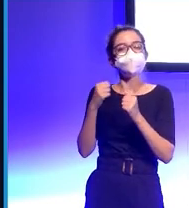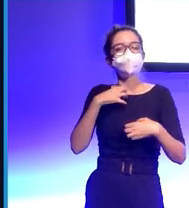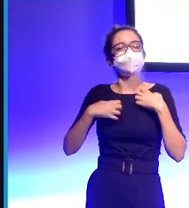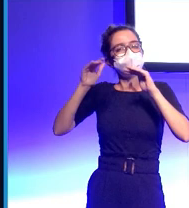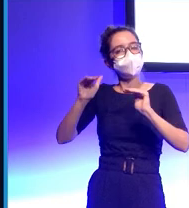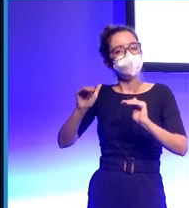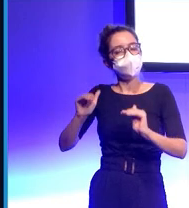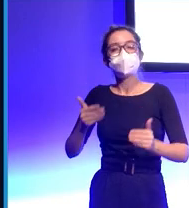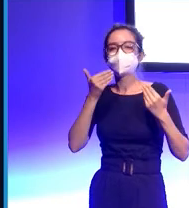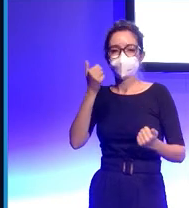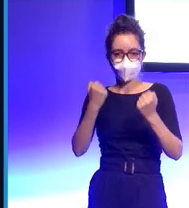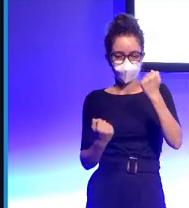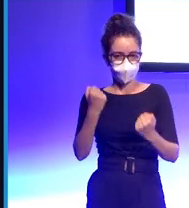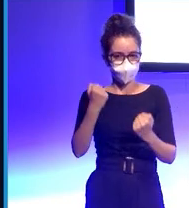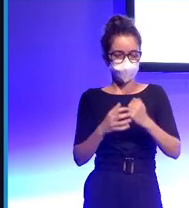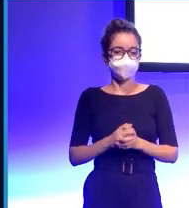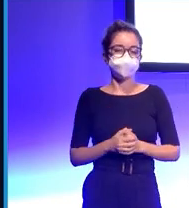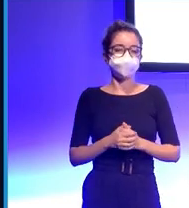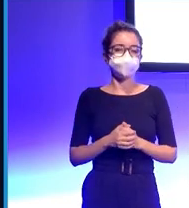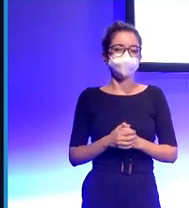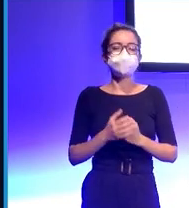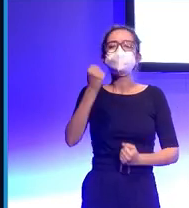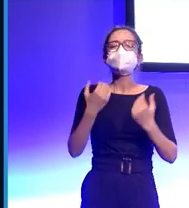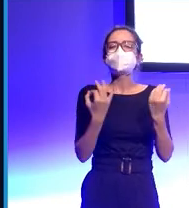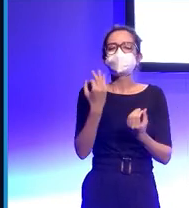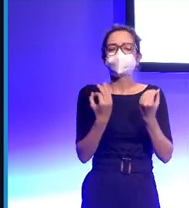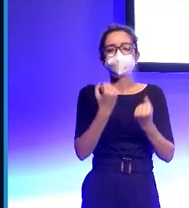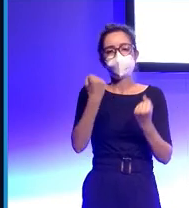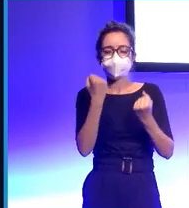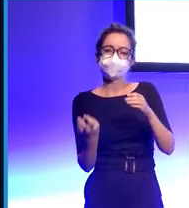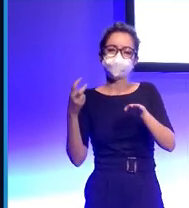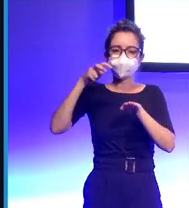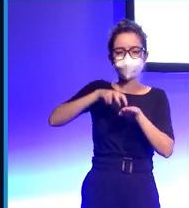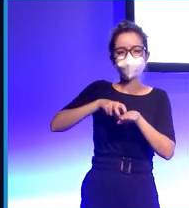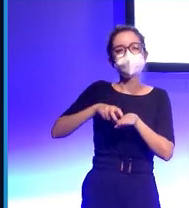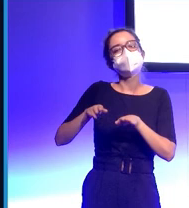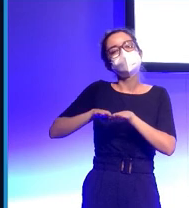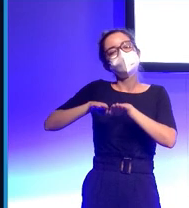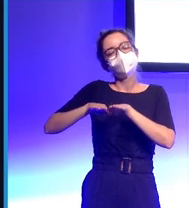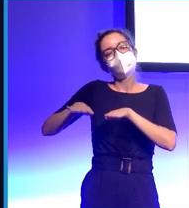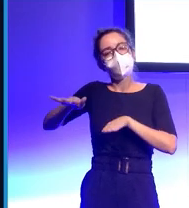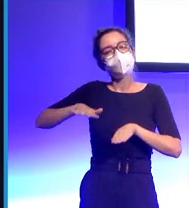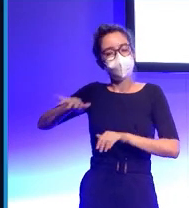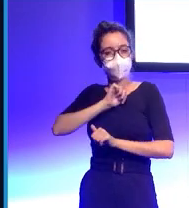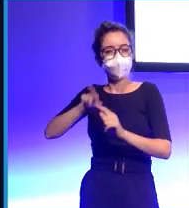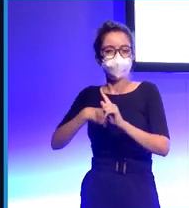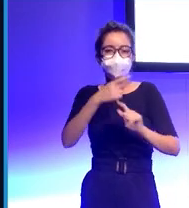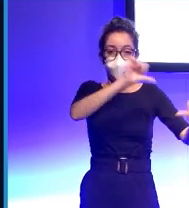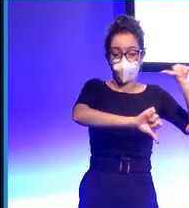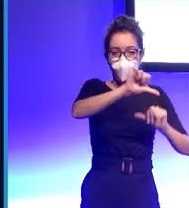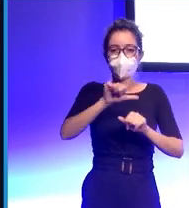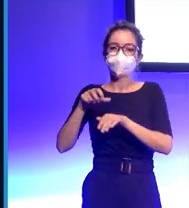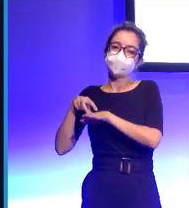coche y la interacción con el coche este coche lo que hace es desplazar los niños desde la sala de espera hasta la sala de intervenciones y durante este desplazamiento